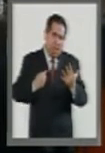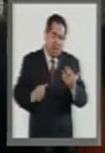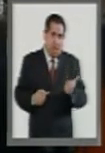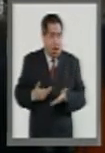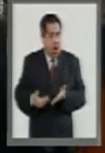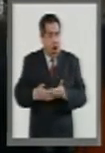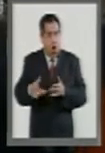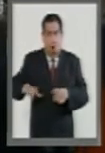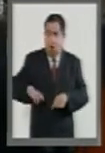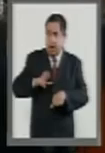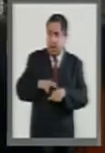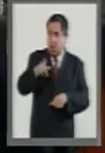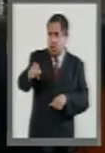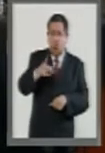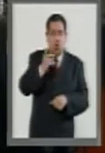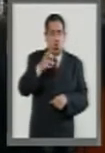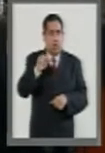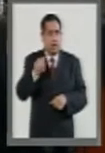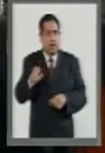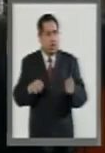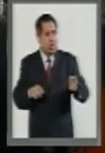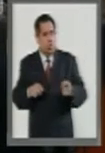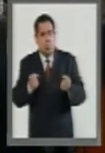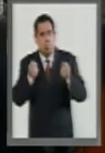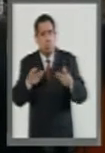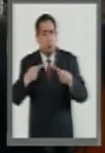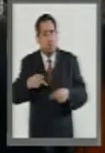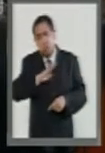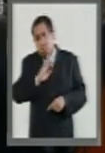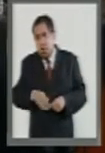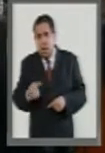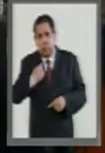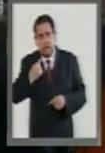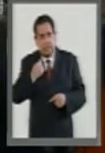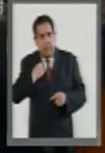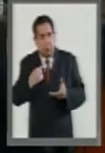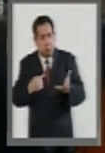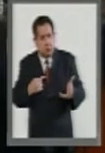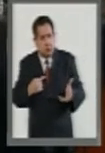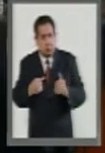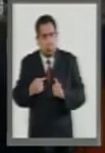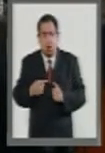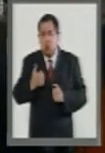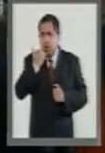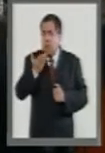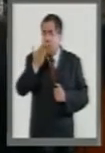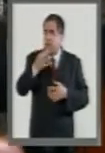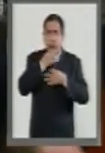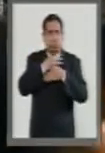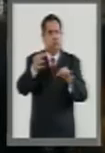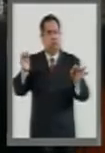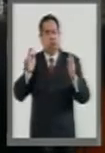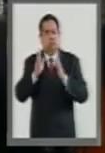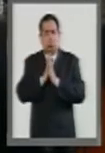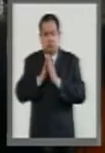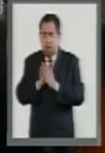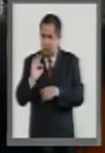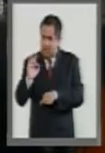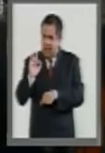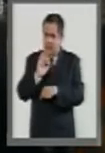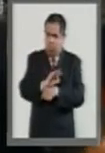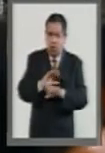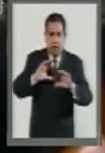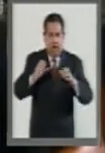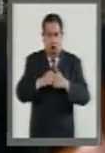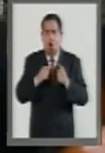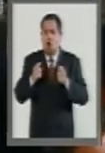actual gobernador Duarte. Asimismo, quiero pedir de manera pública que se proteja a